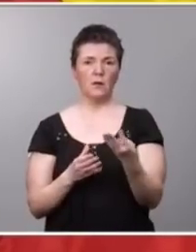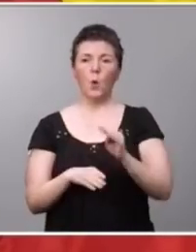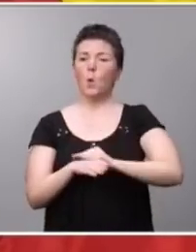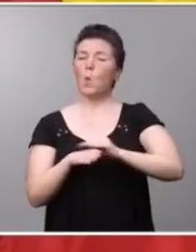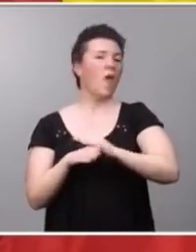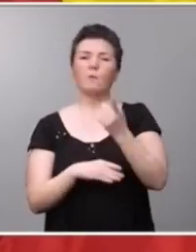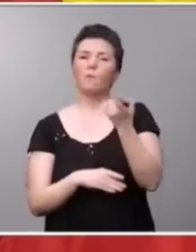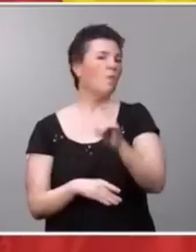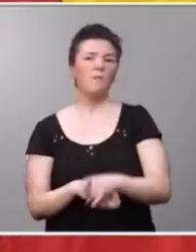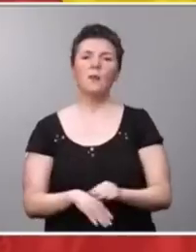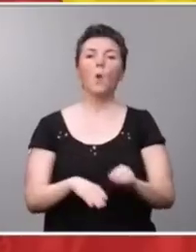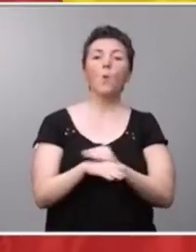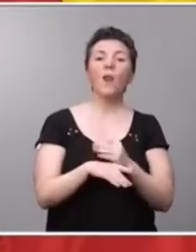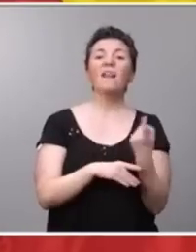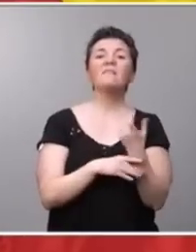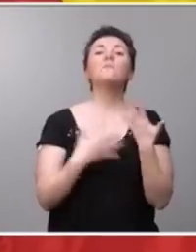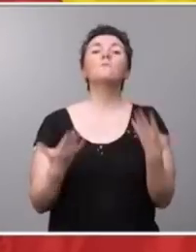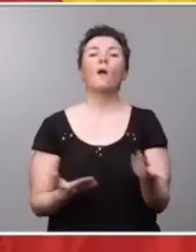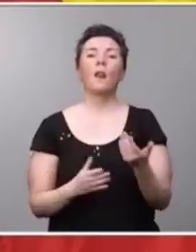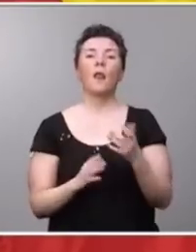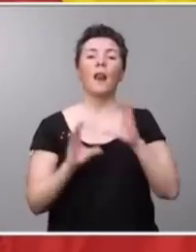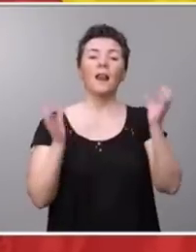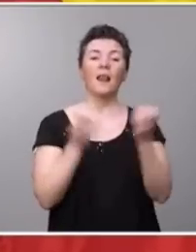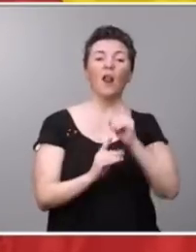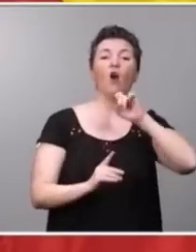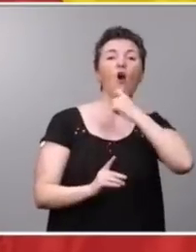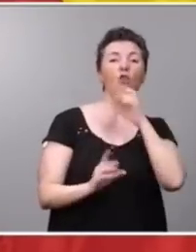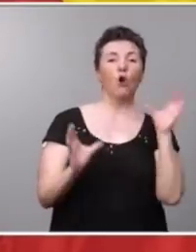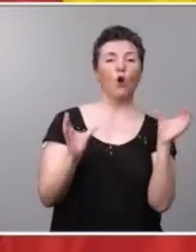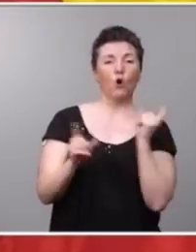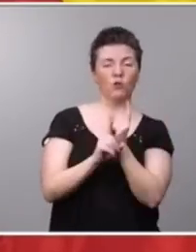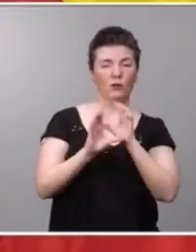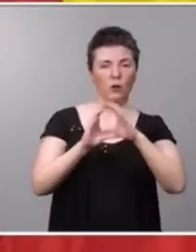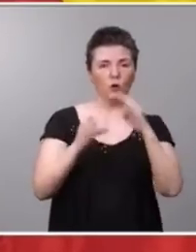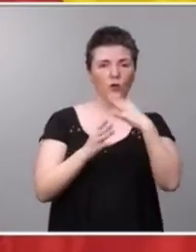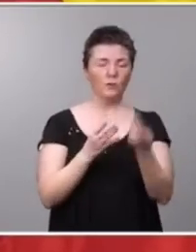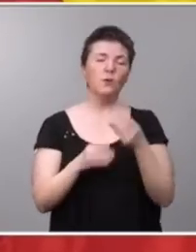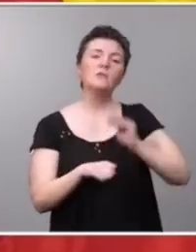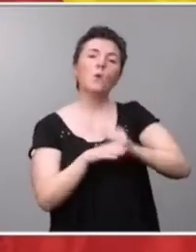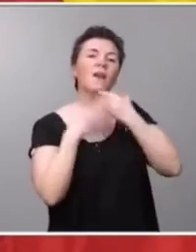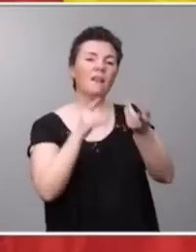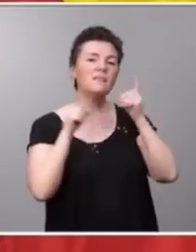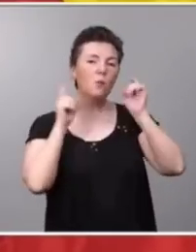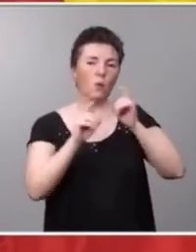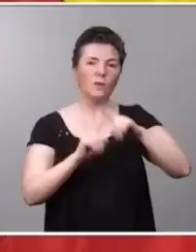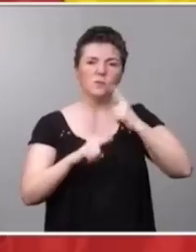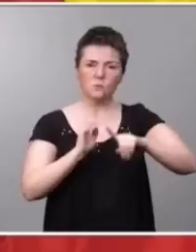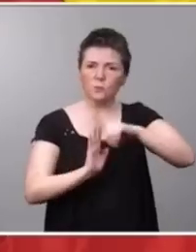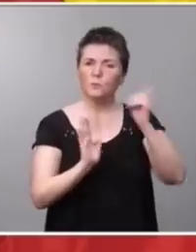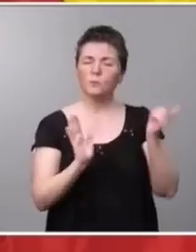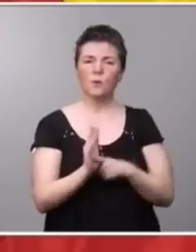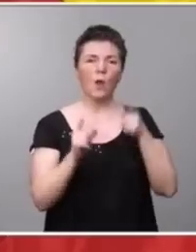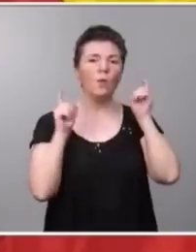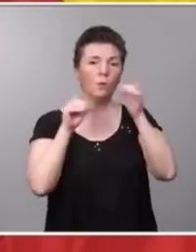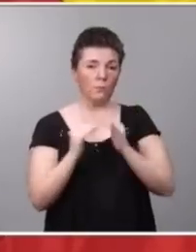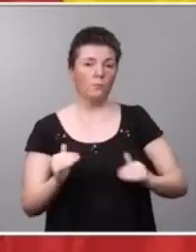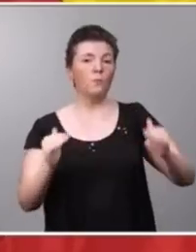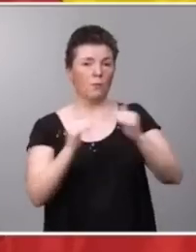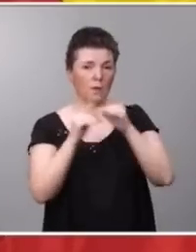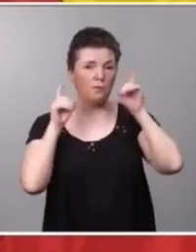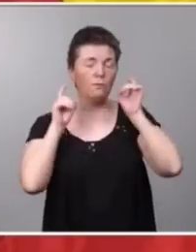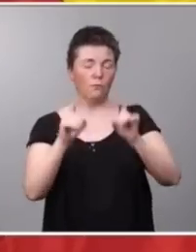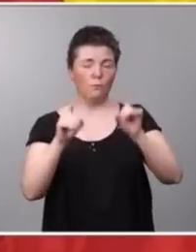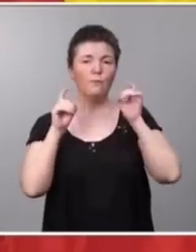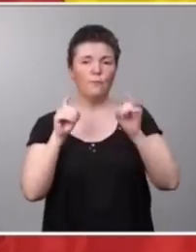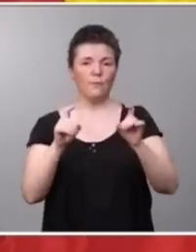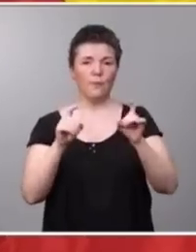cura, en todo caso, es la LGTBI-fobia. Y eso se cura con educación sexual integral, con educación para la igualdad, con educación en